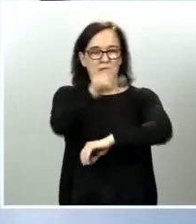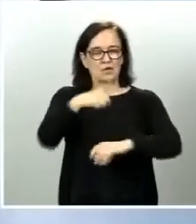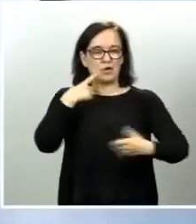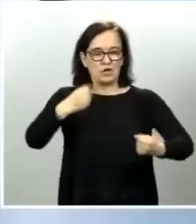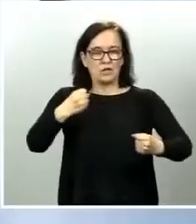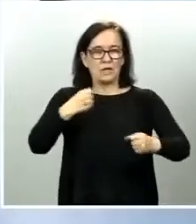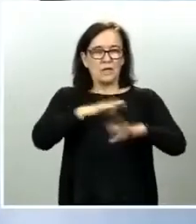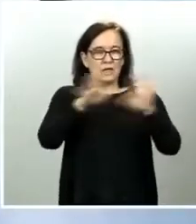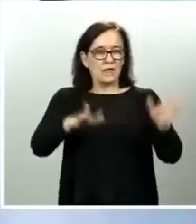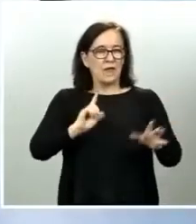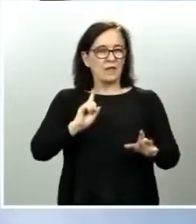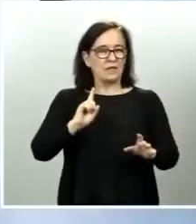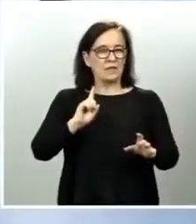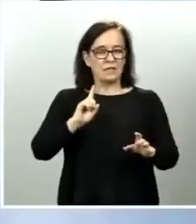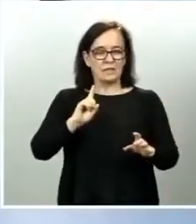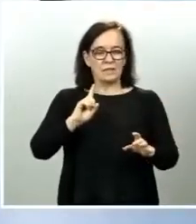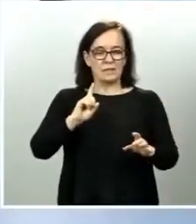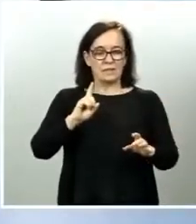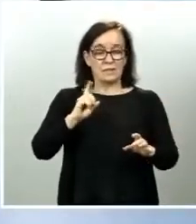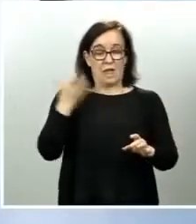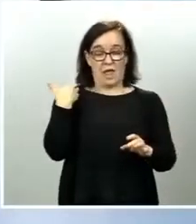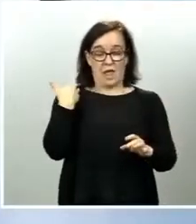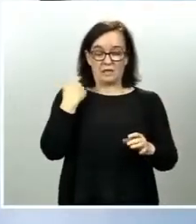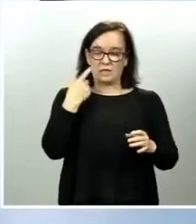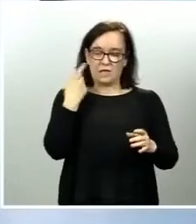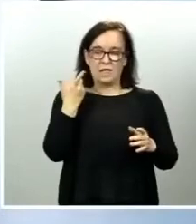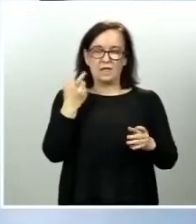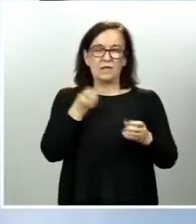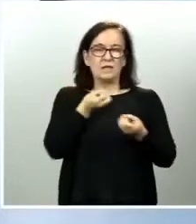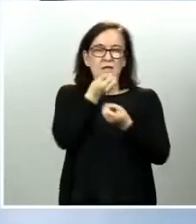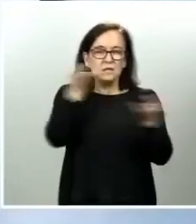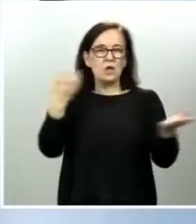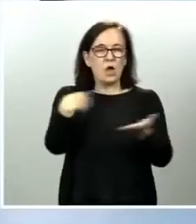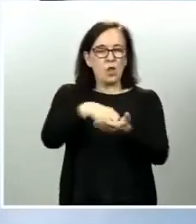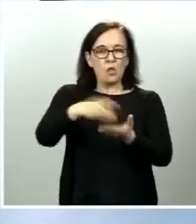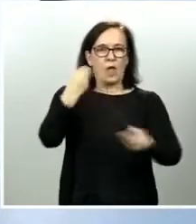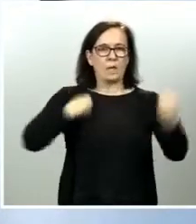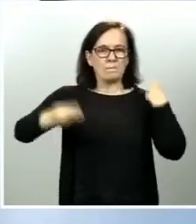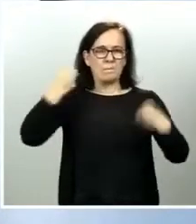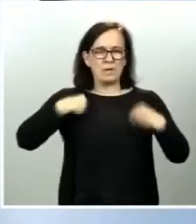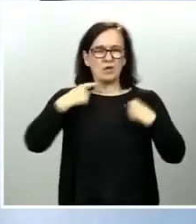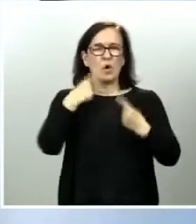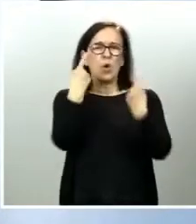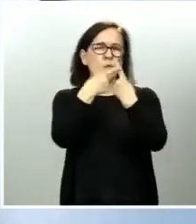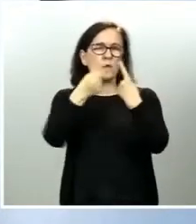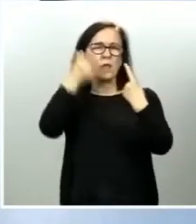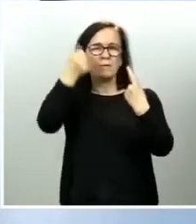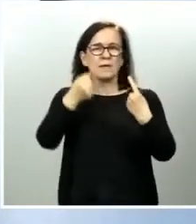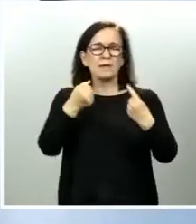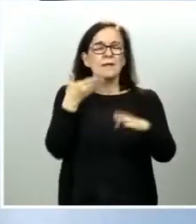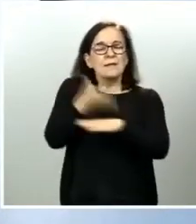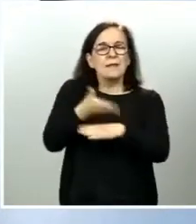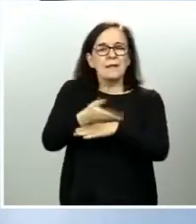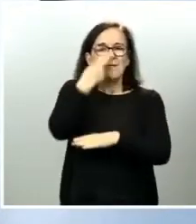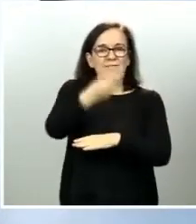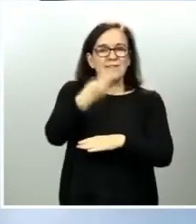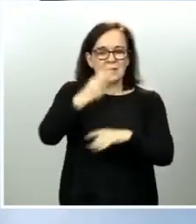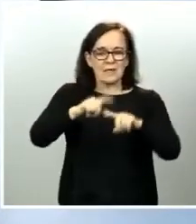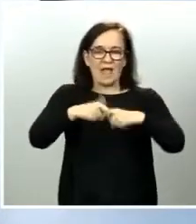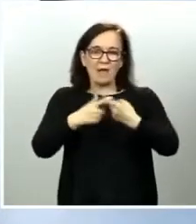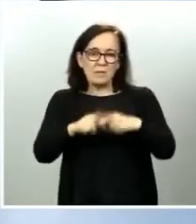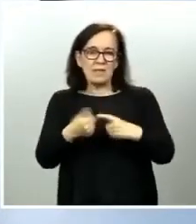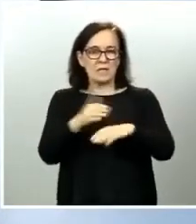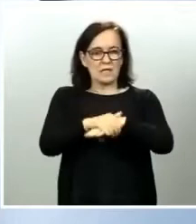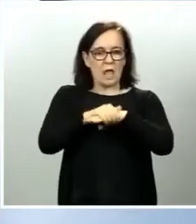que después de lo que anunciaron ayer hay muchísimas dudas, mucha gente nos pregunta, una en concreto, las visitas a familiares y amigos, que hay muchas dudas,